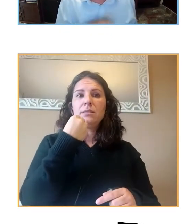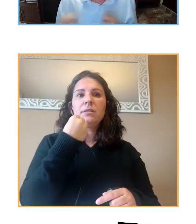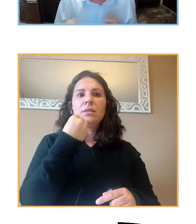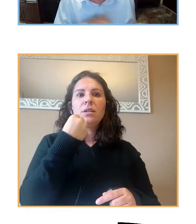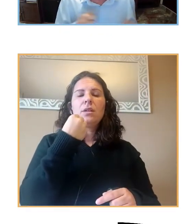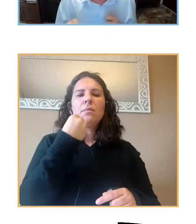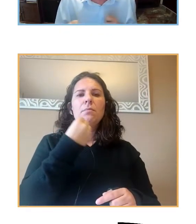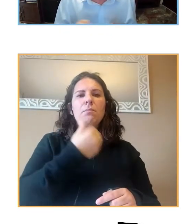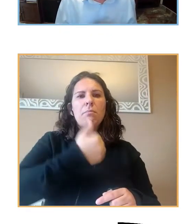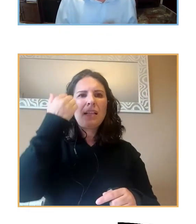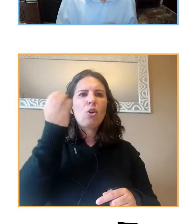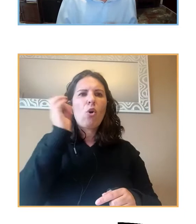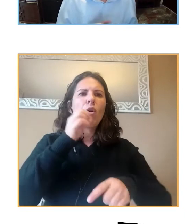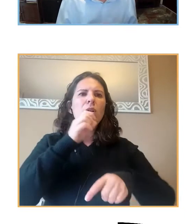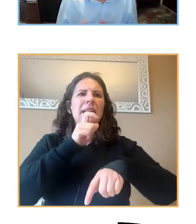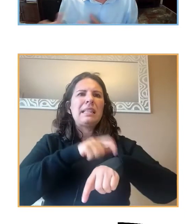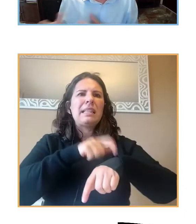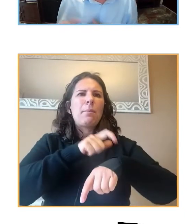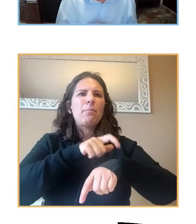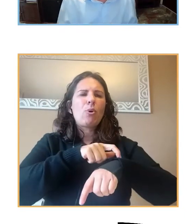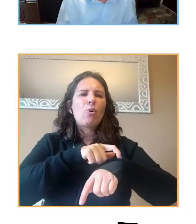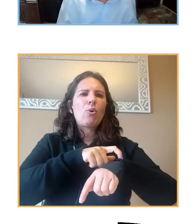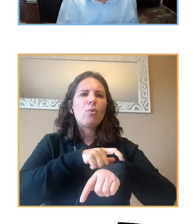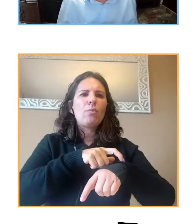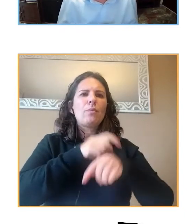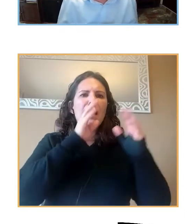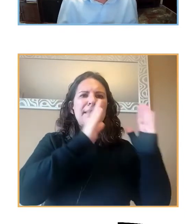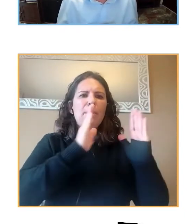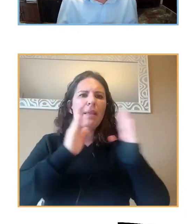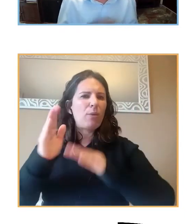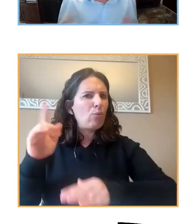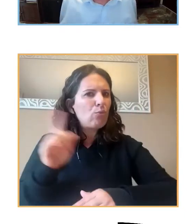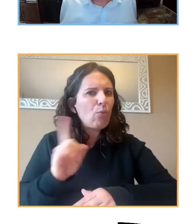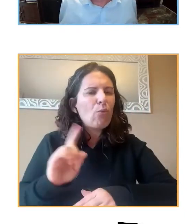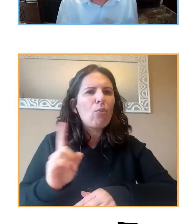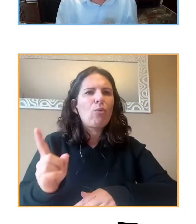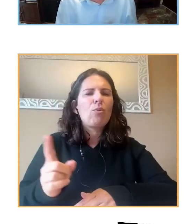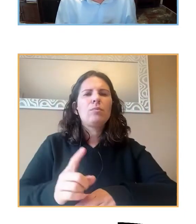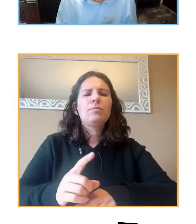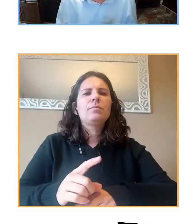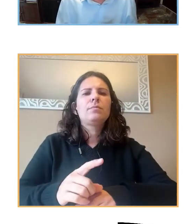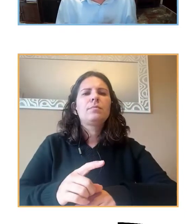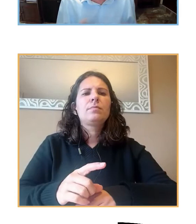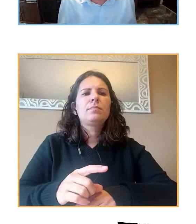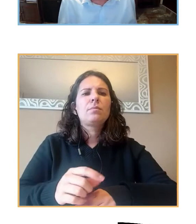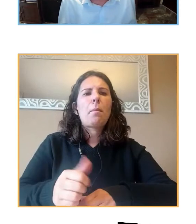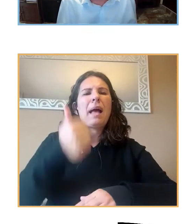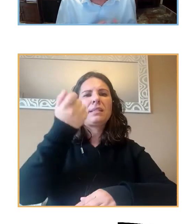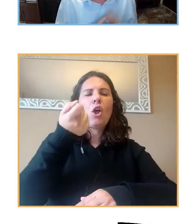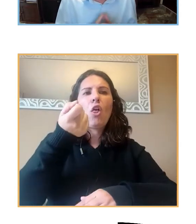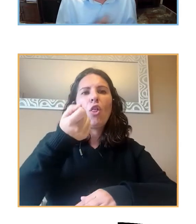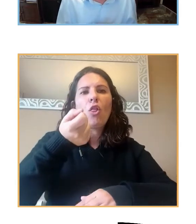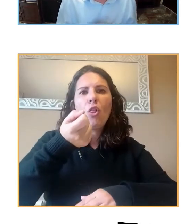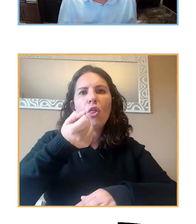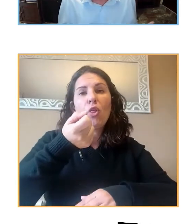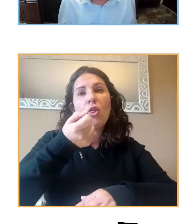destiempo, sin llevar un horario más o menos establecido, mayor consumo de drogas como el alcohol